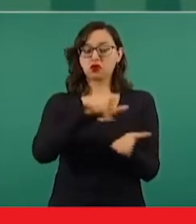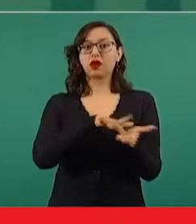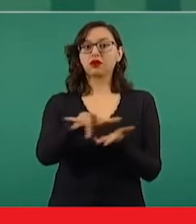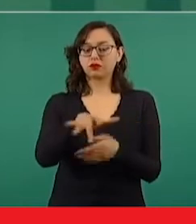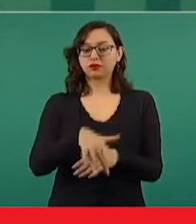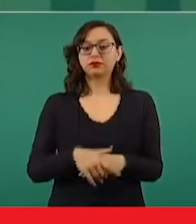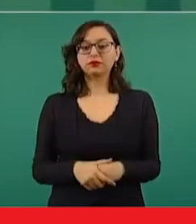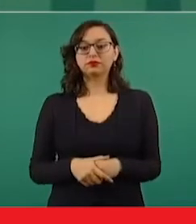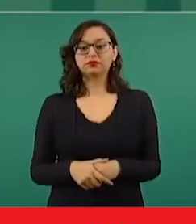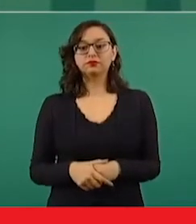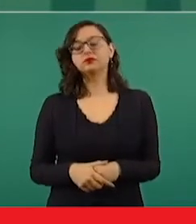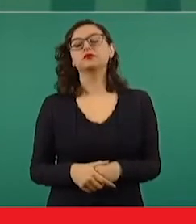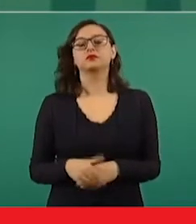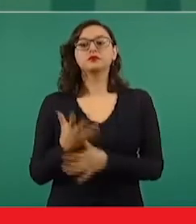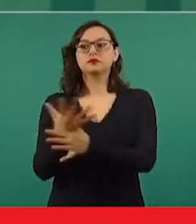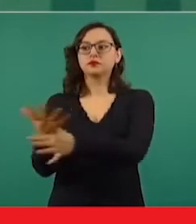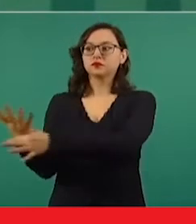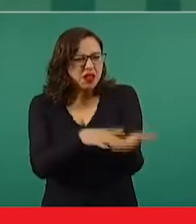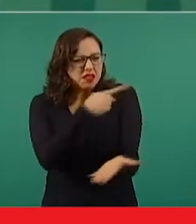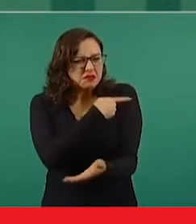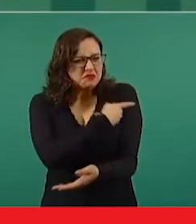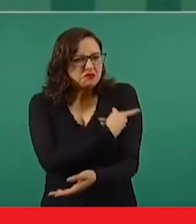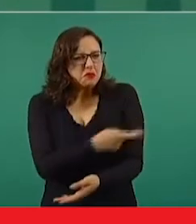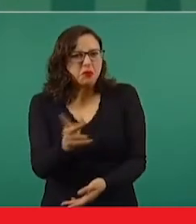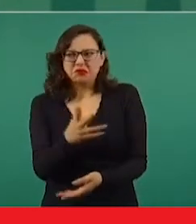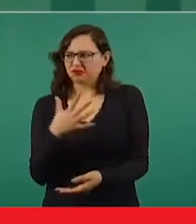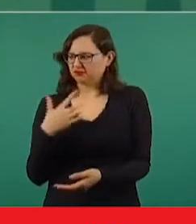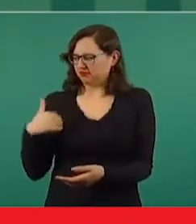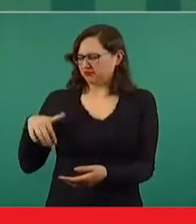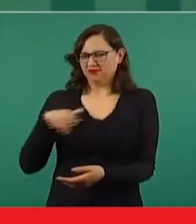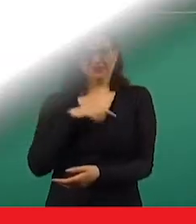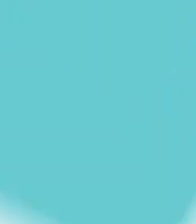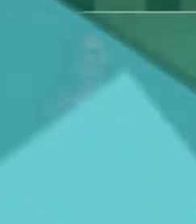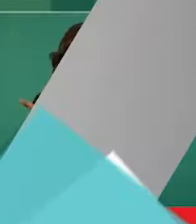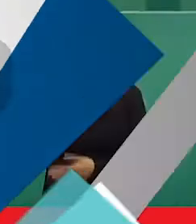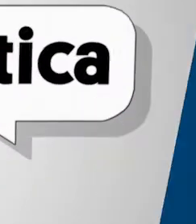que Madero era un traidor a su clase. Entonces no es cualquier cosa.